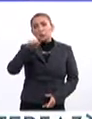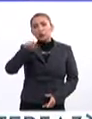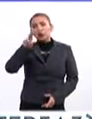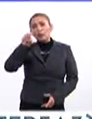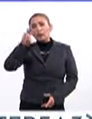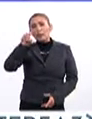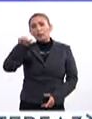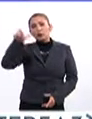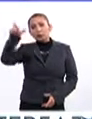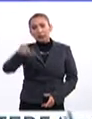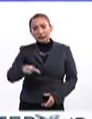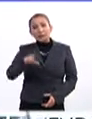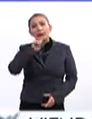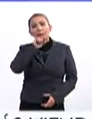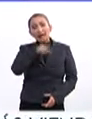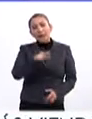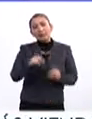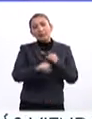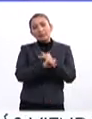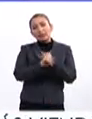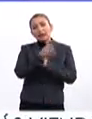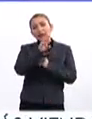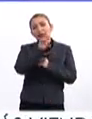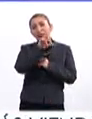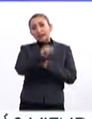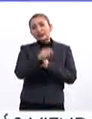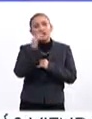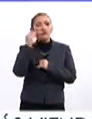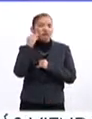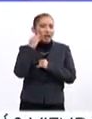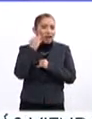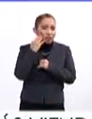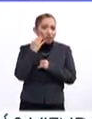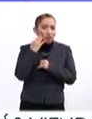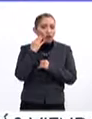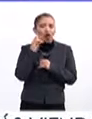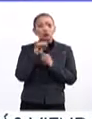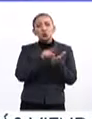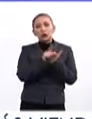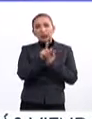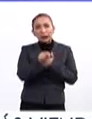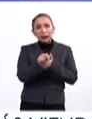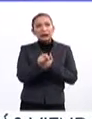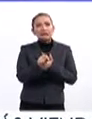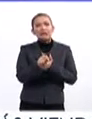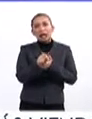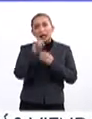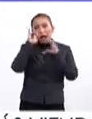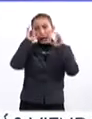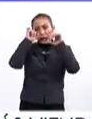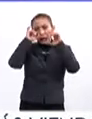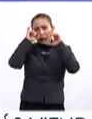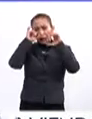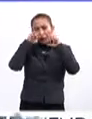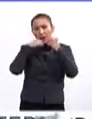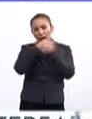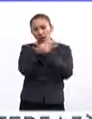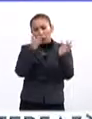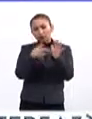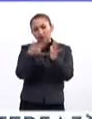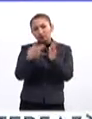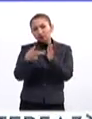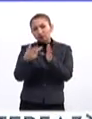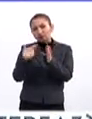.unam.mx, también nuestras redes sociales en Facebook, este, Twitter, e Instagram, estamos anunciando